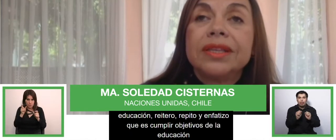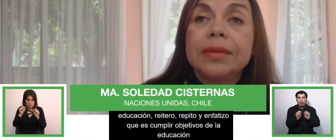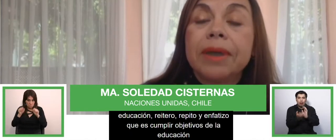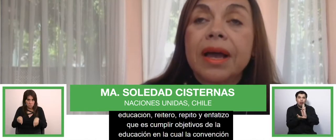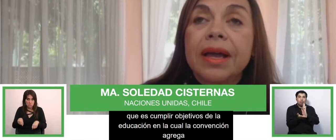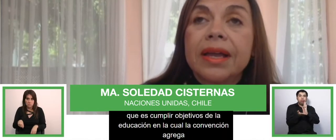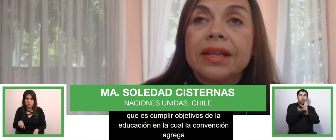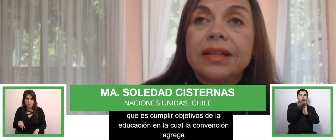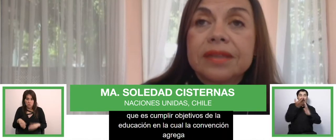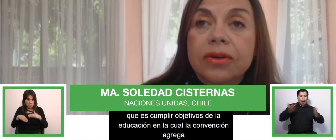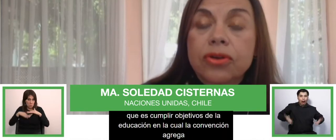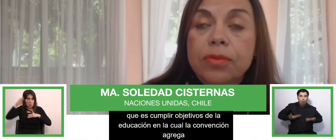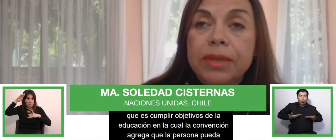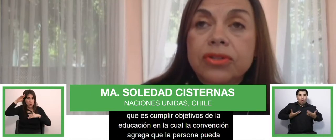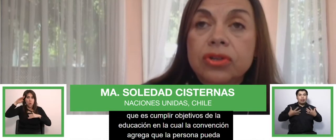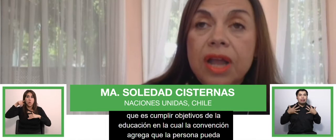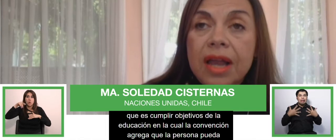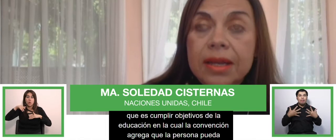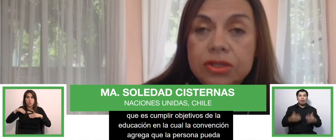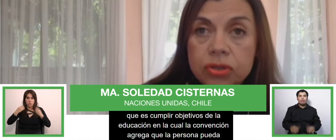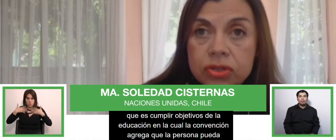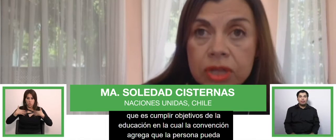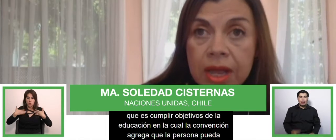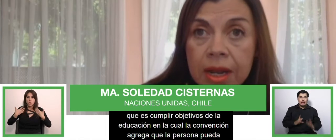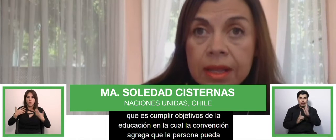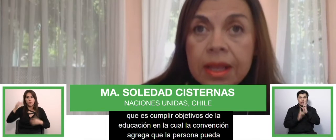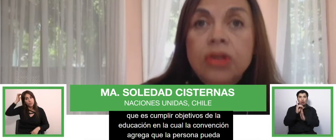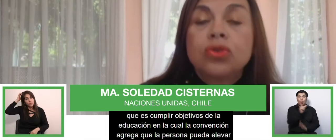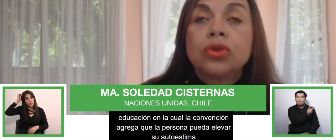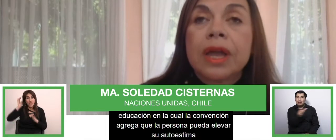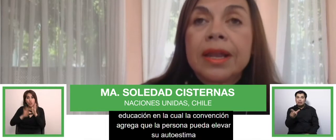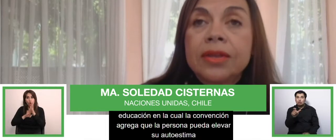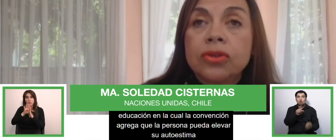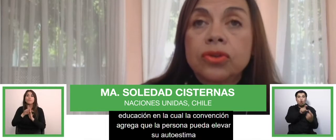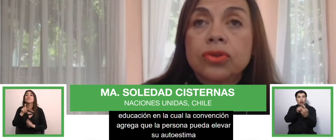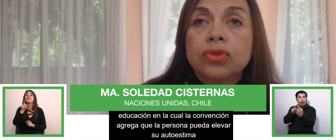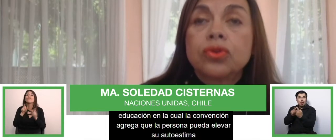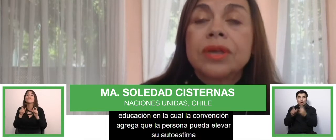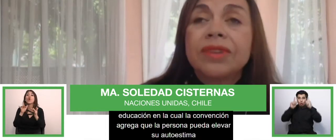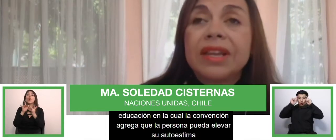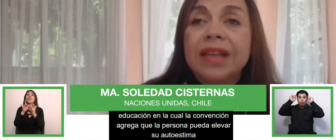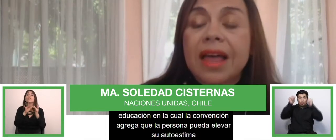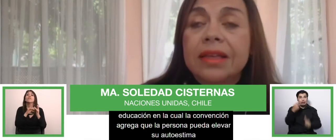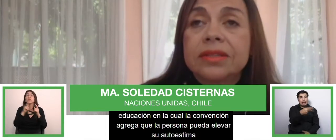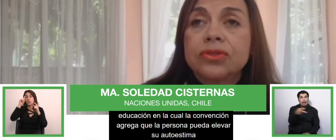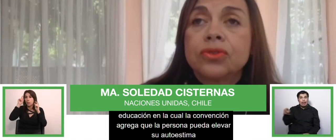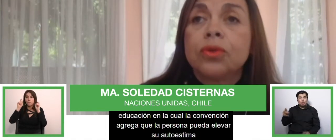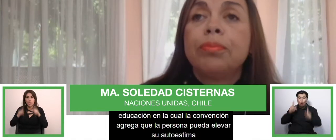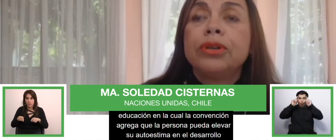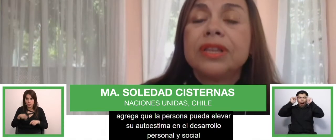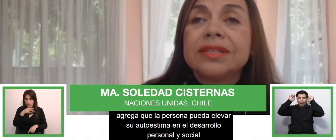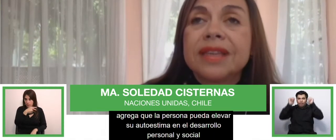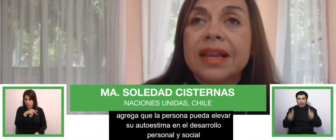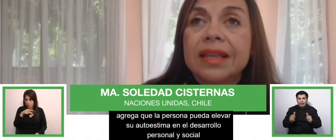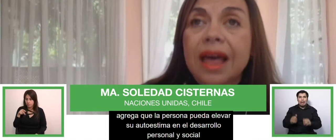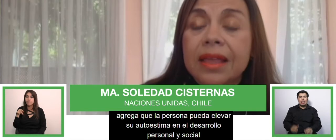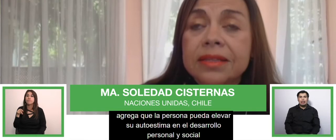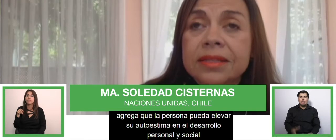autoestima en el desarrollo personal y social, sus talentos, sus habilidades, sus